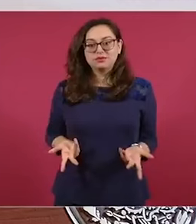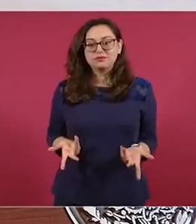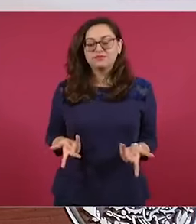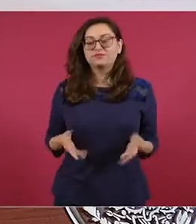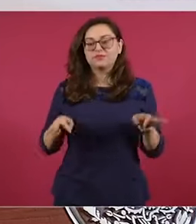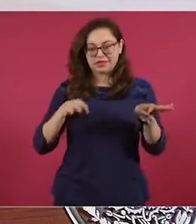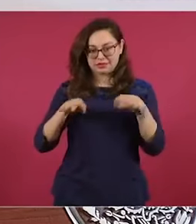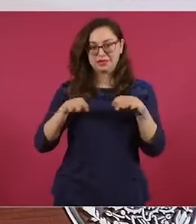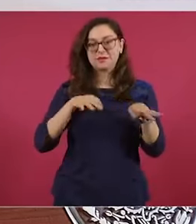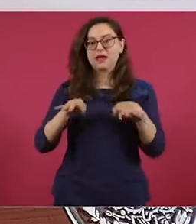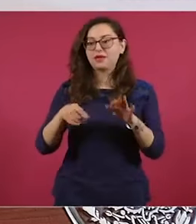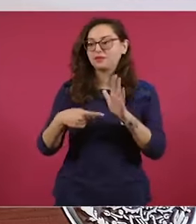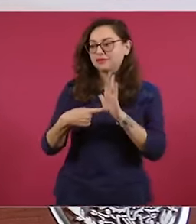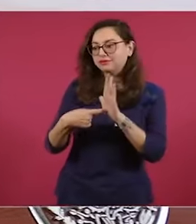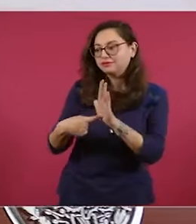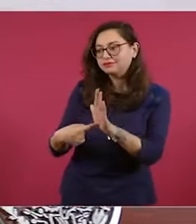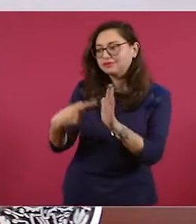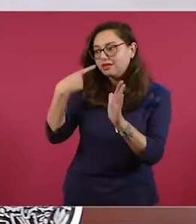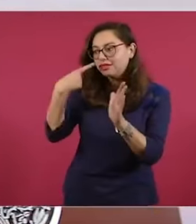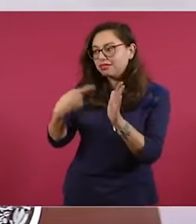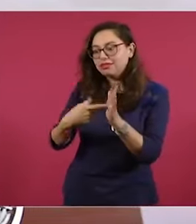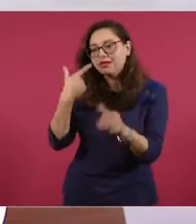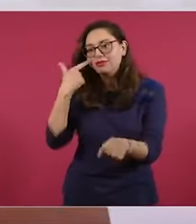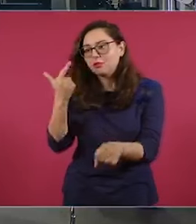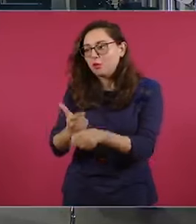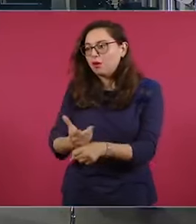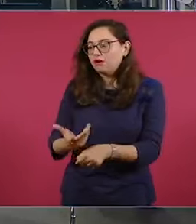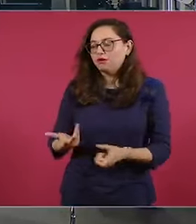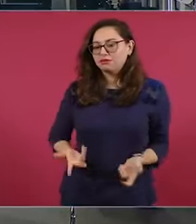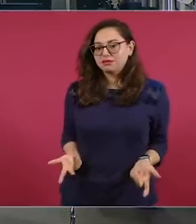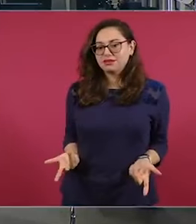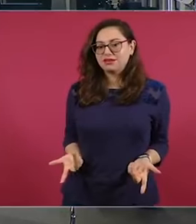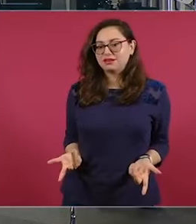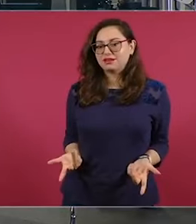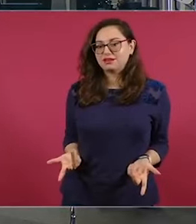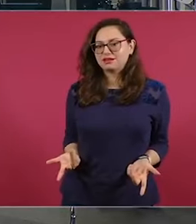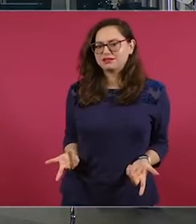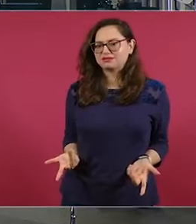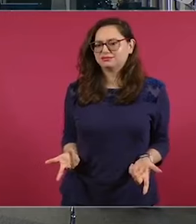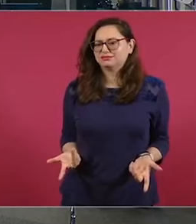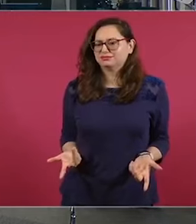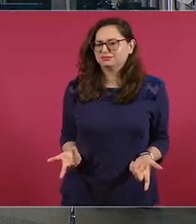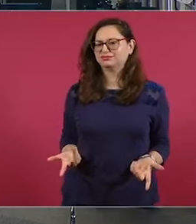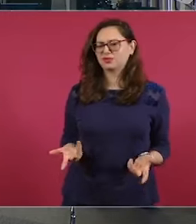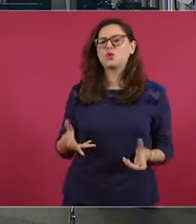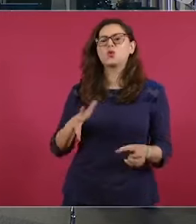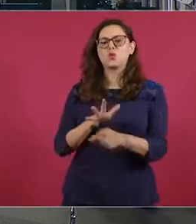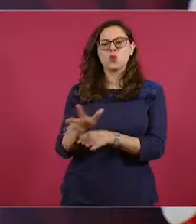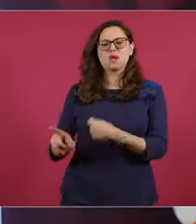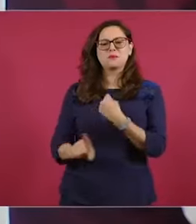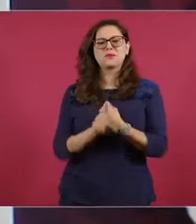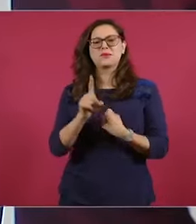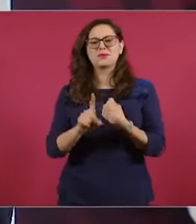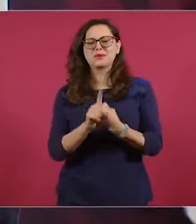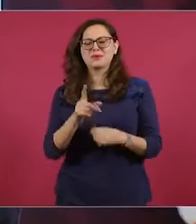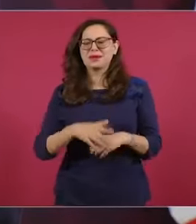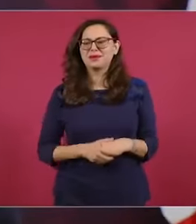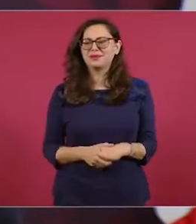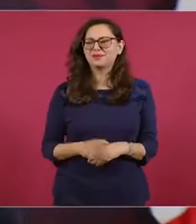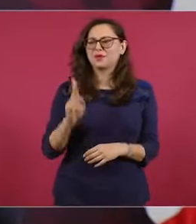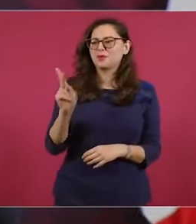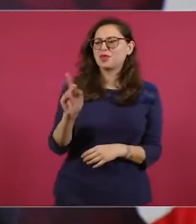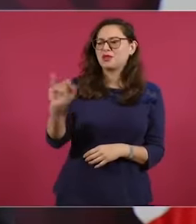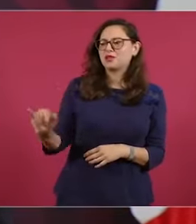¿Por qué tanto interés en que se mantenga el Poder Judicial